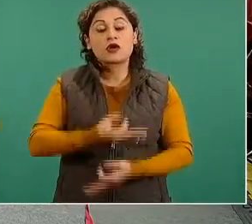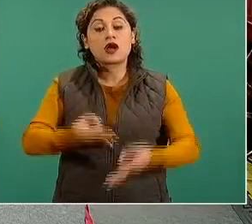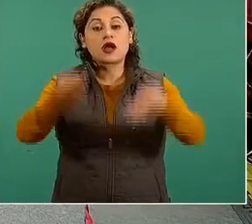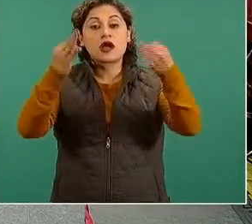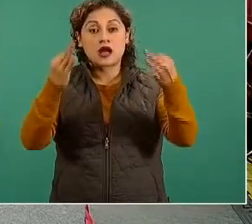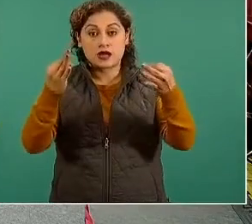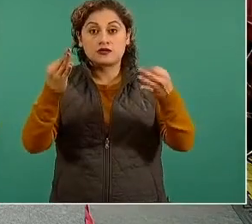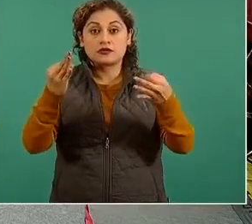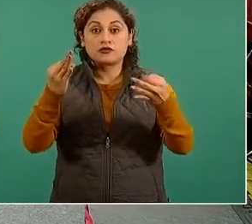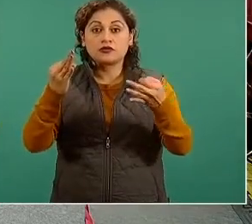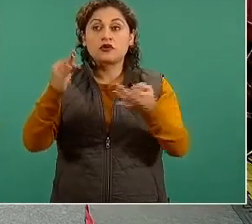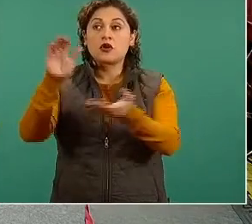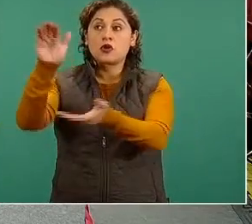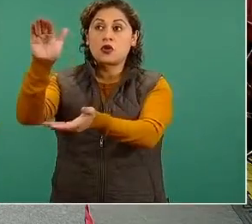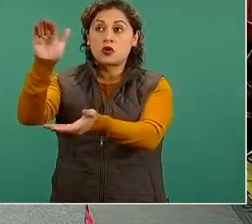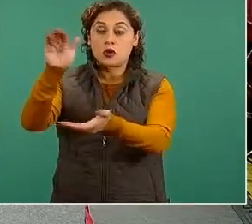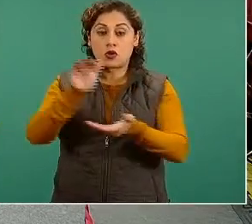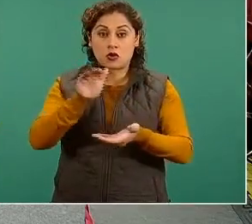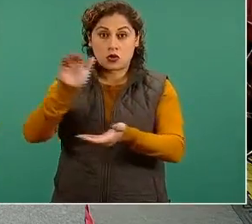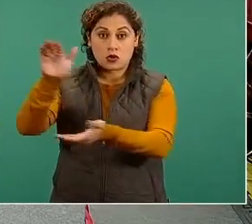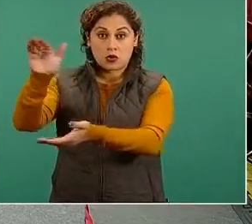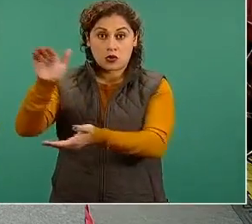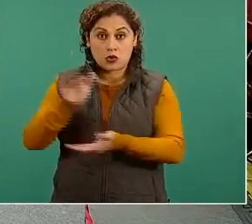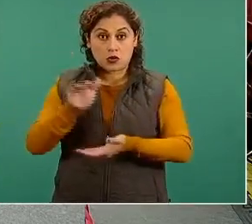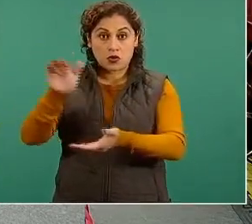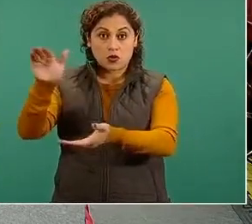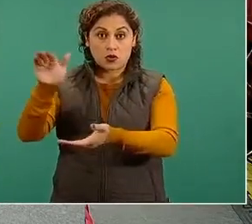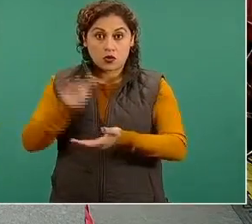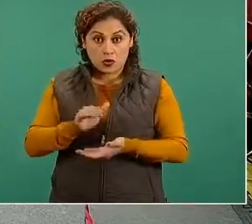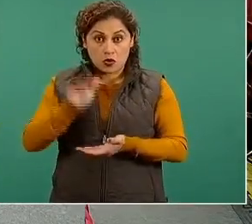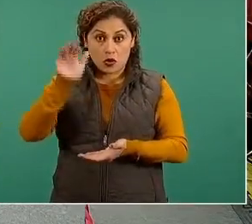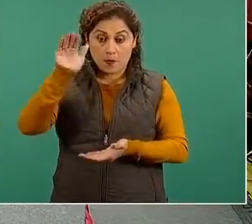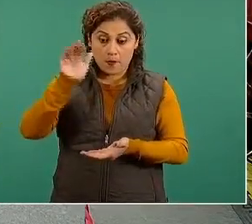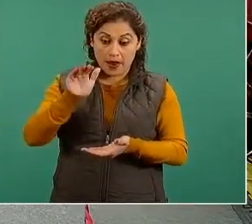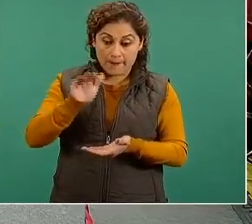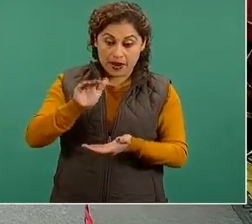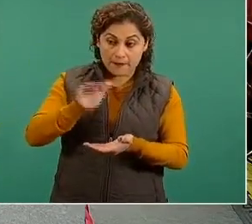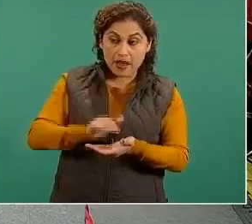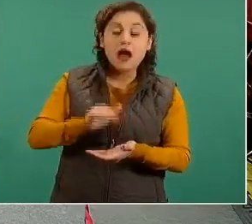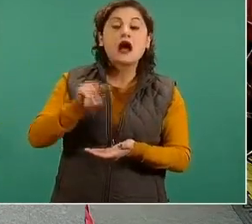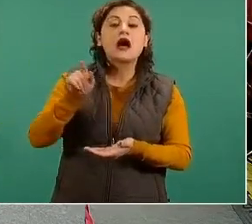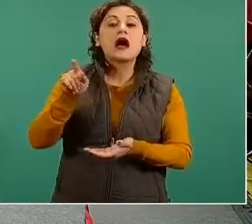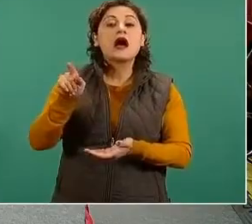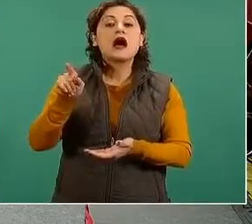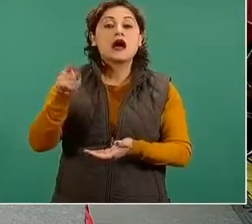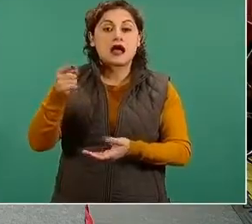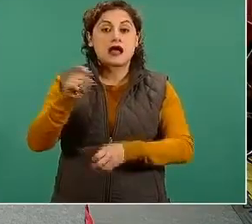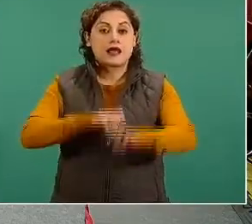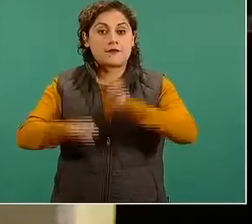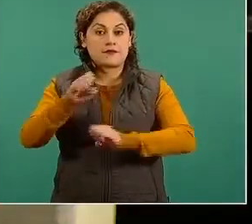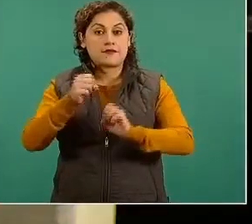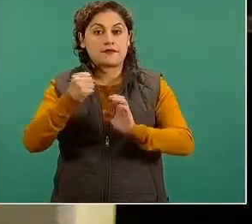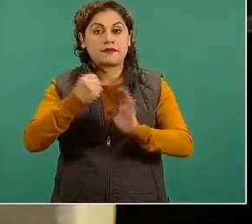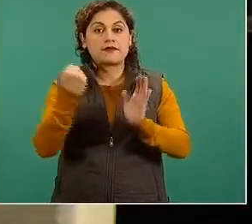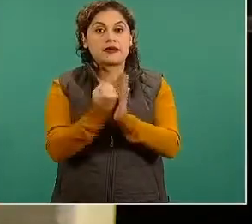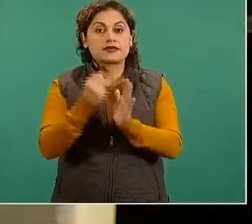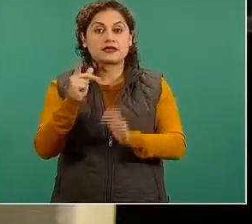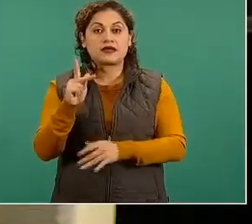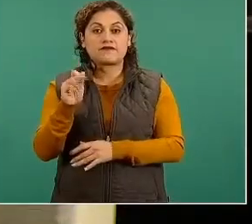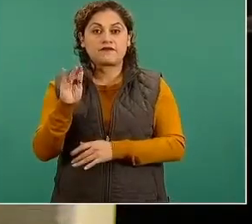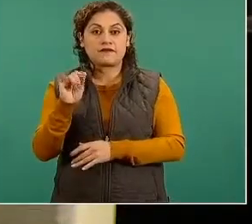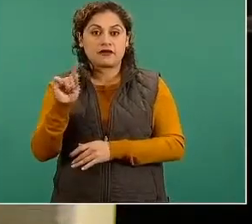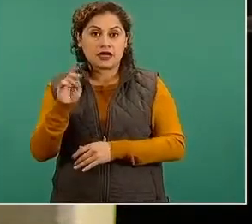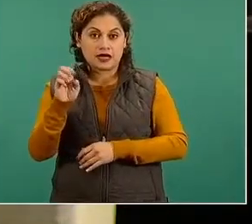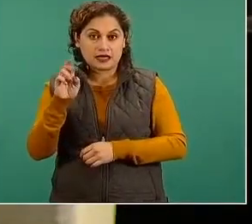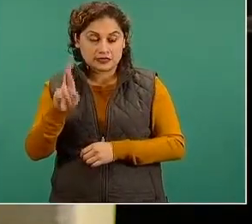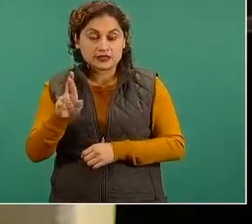que envíe de la vacuna contra COVID la empresa Pfizer. Esto en atención a un llamado que hizo la ONU